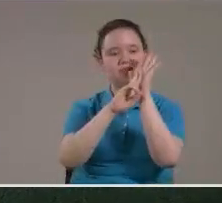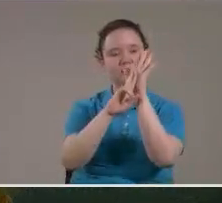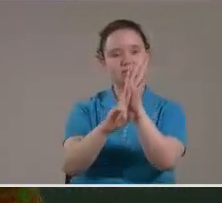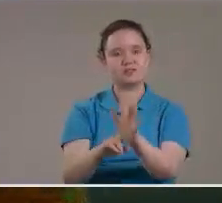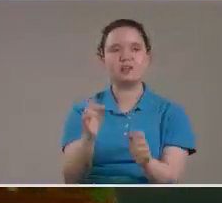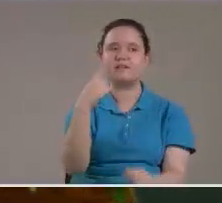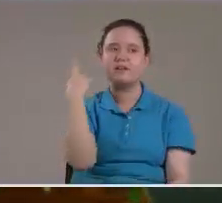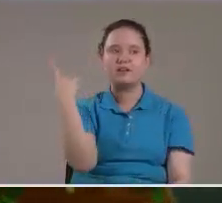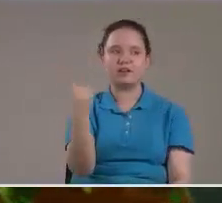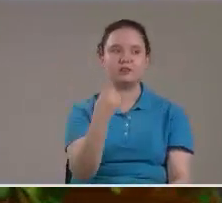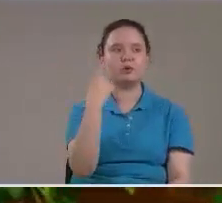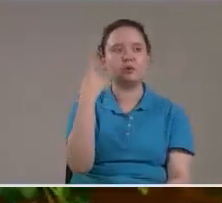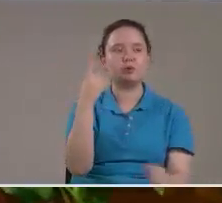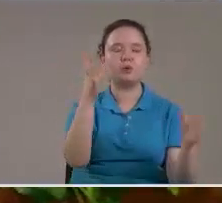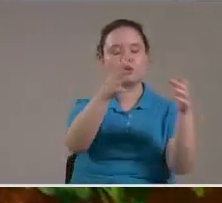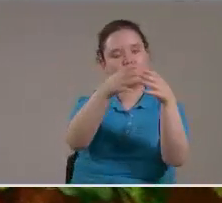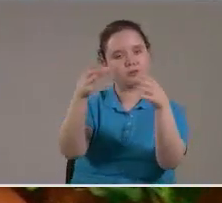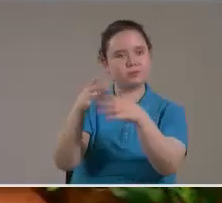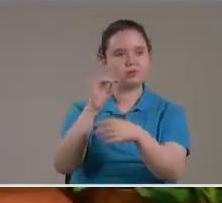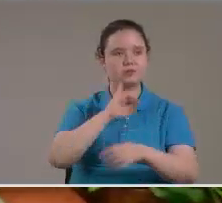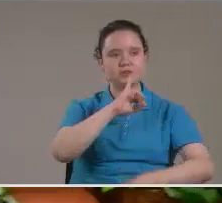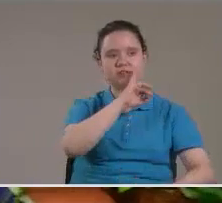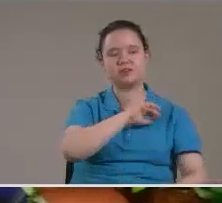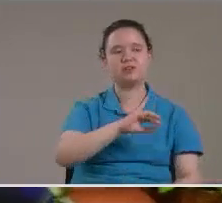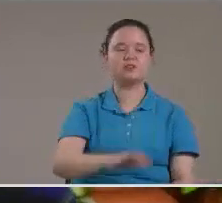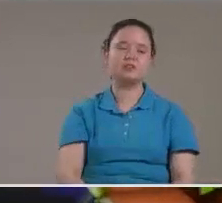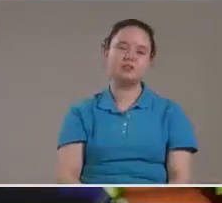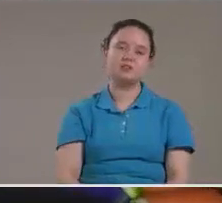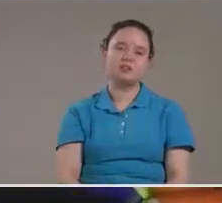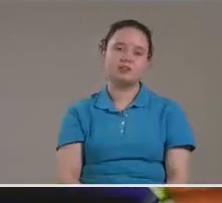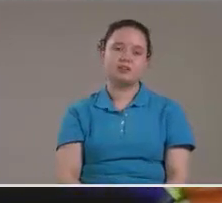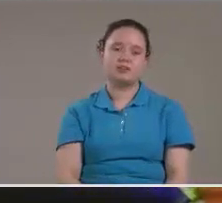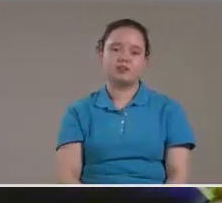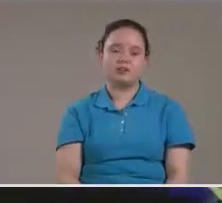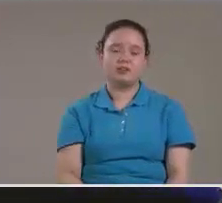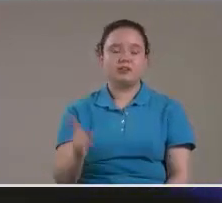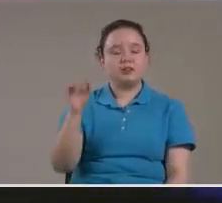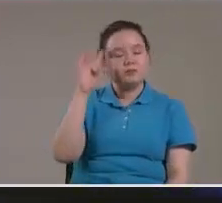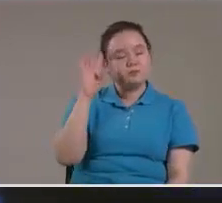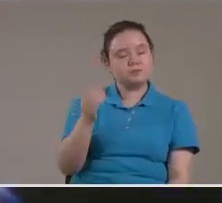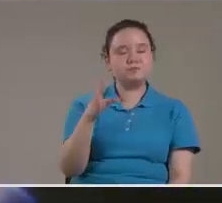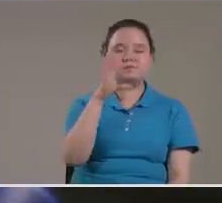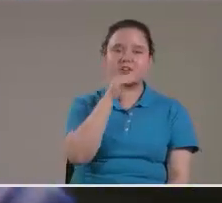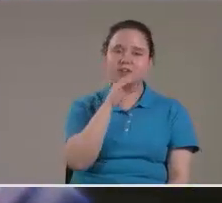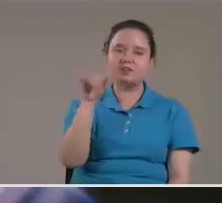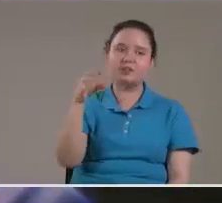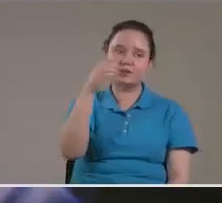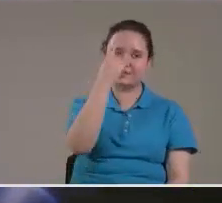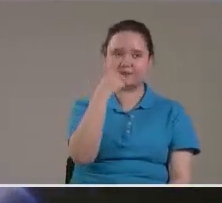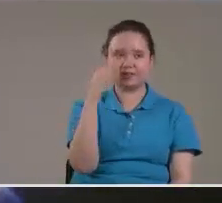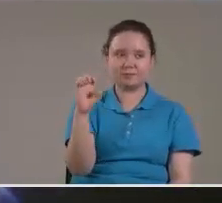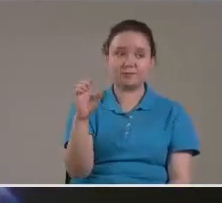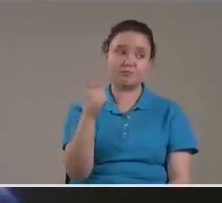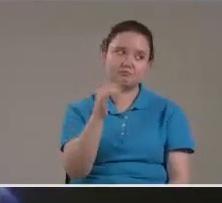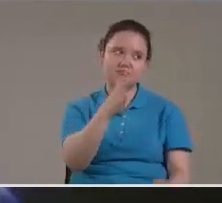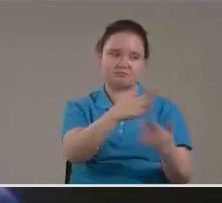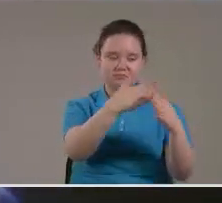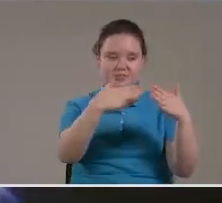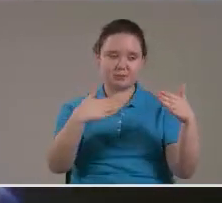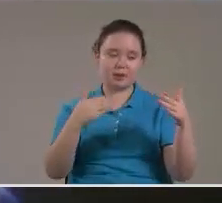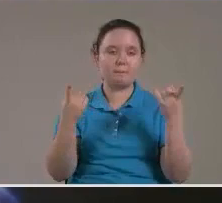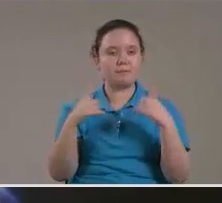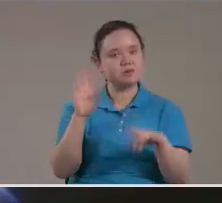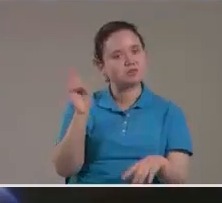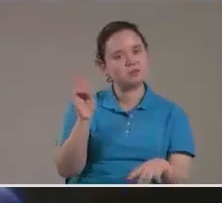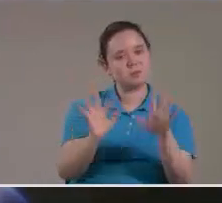todo el resto del pueblo Interesante Porque está hablando de José Y él como que se excluyera Pero siempre hay